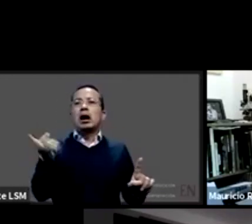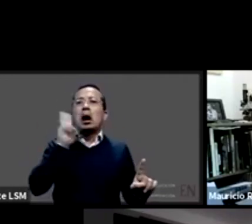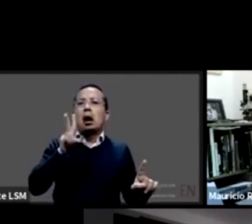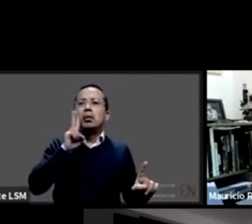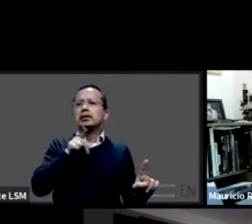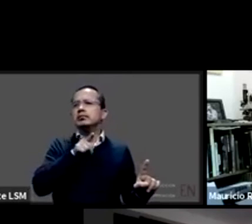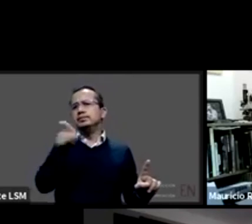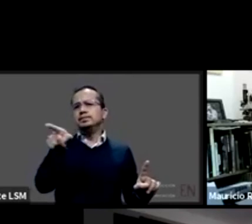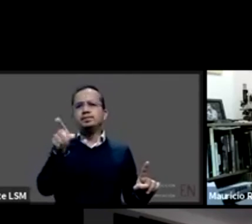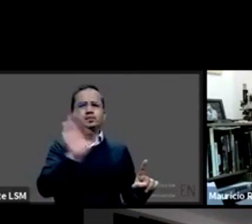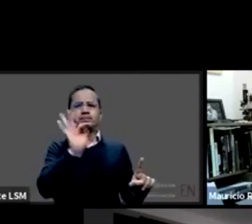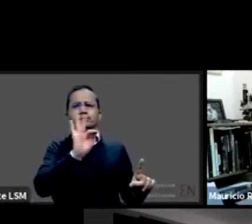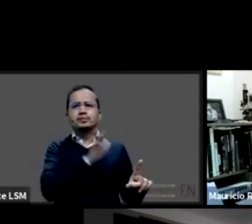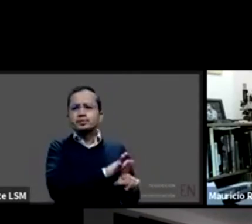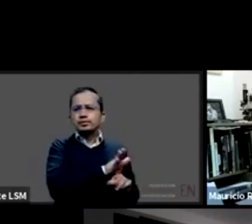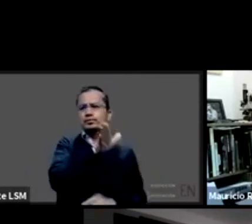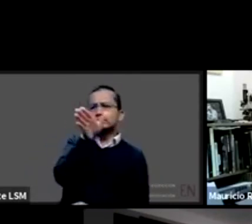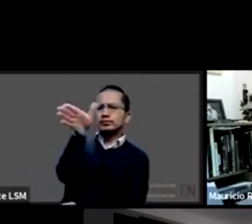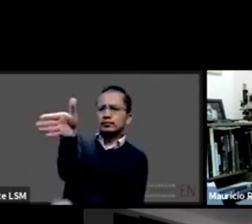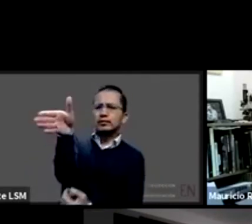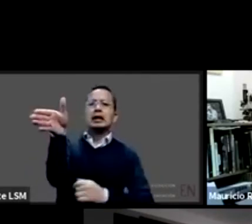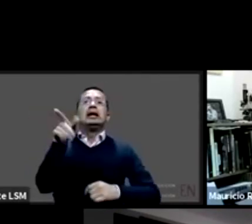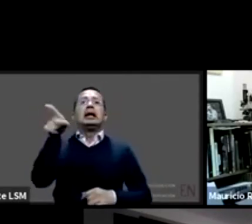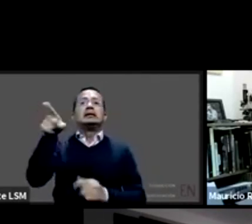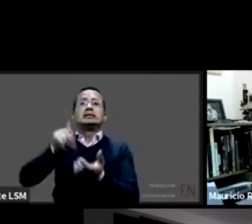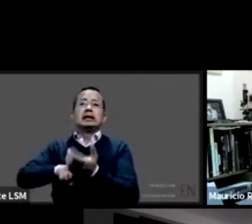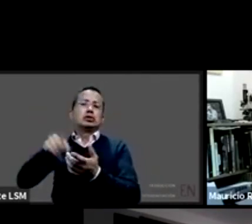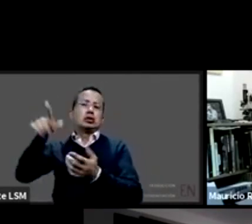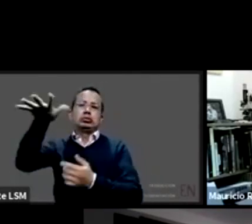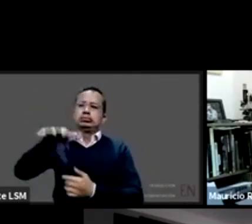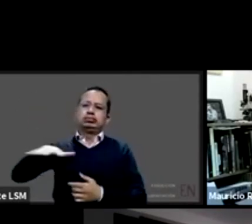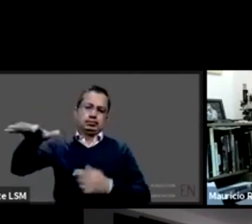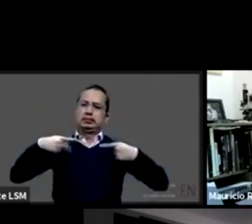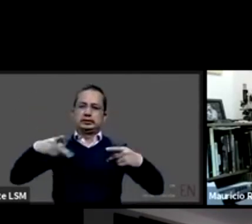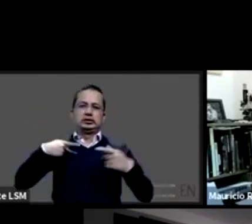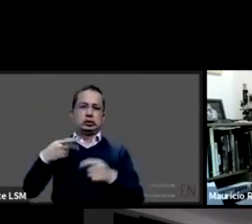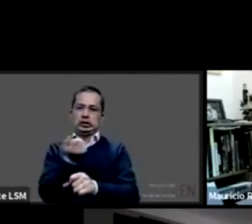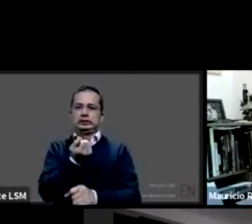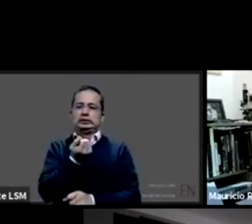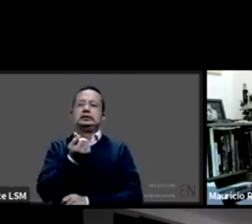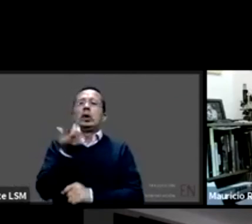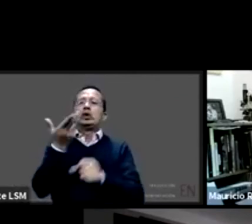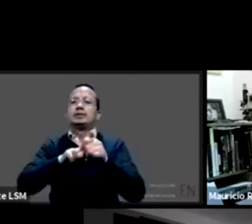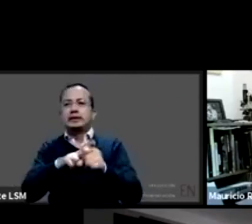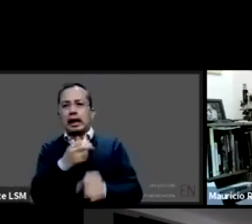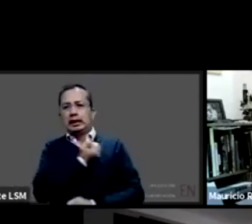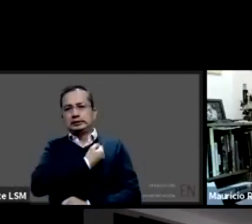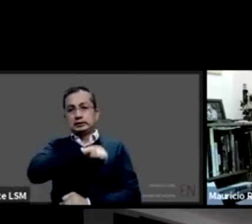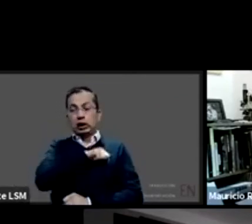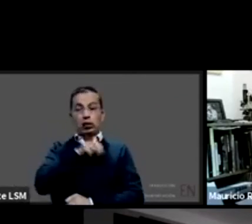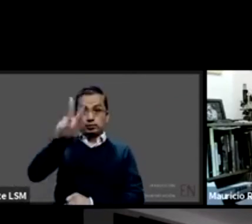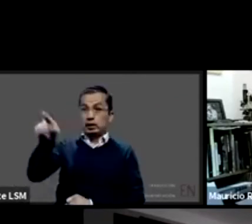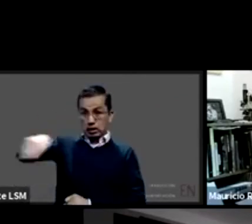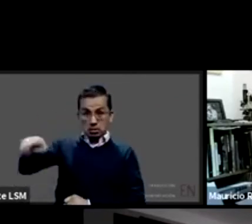los profesionales las profesionales de la salud en los hospitales inclusive han cambiado se ha contratado mucho